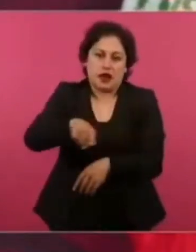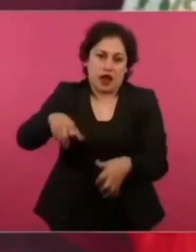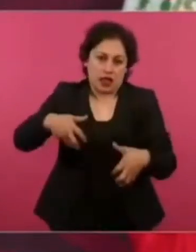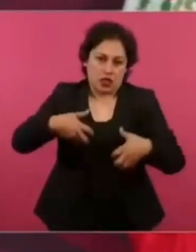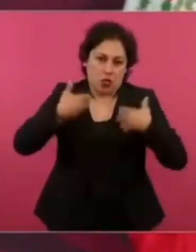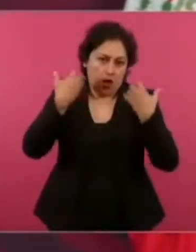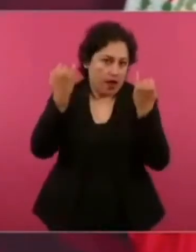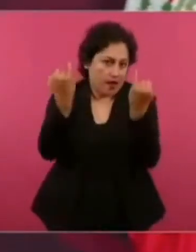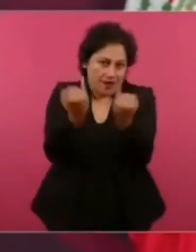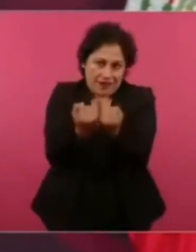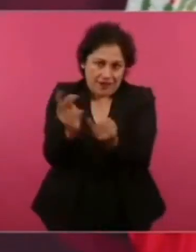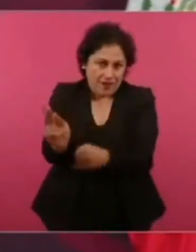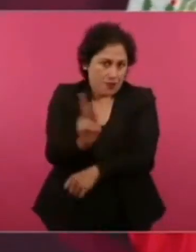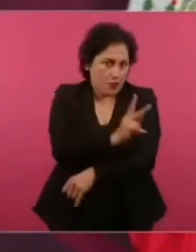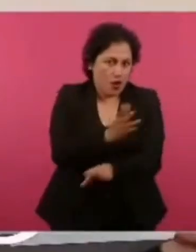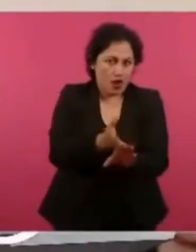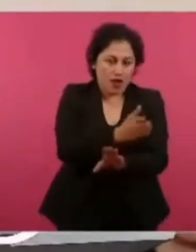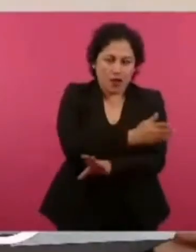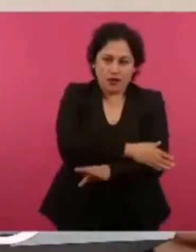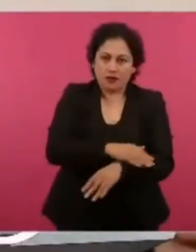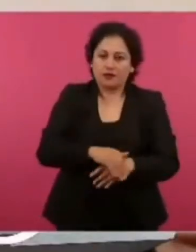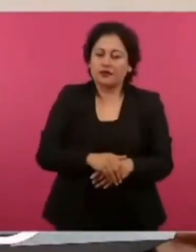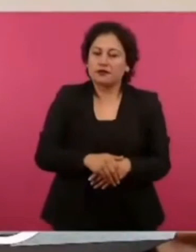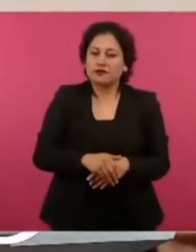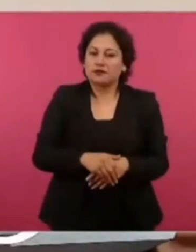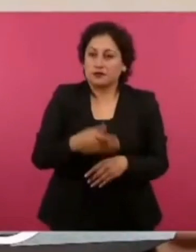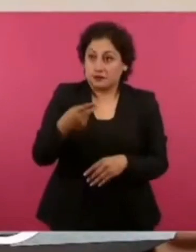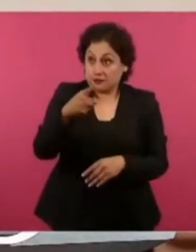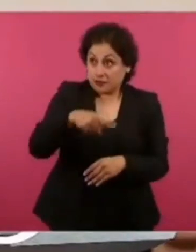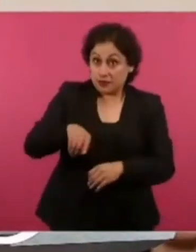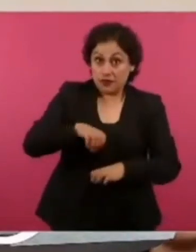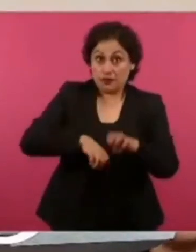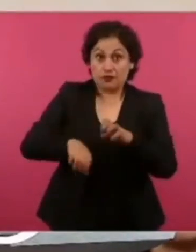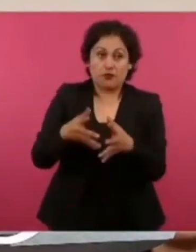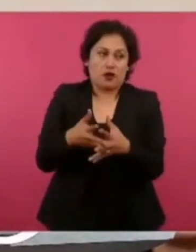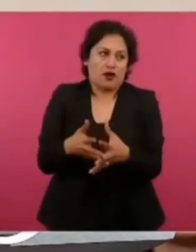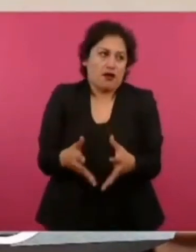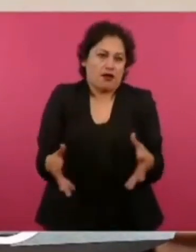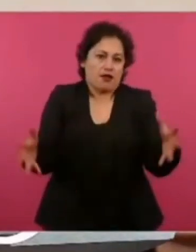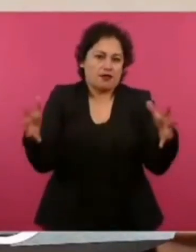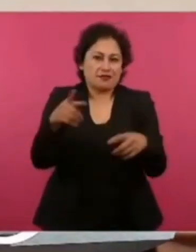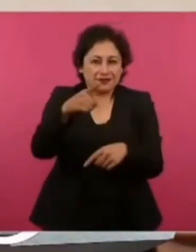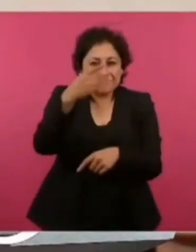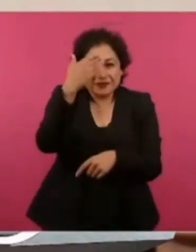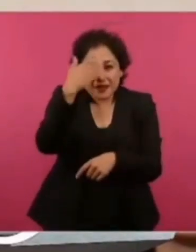y saben y están vinculadas esas grandes empresas que hacían los libros